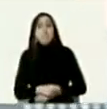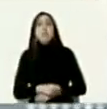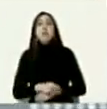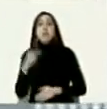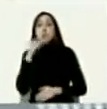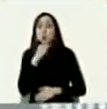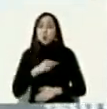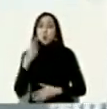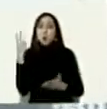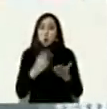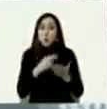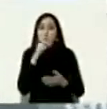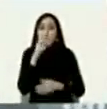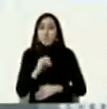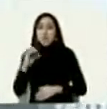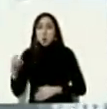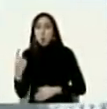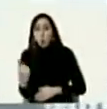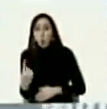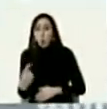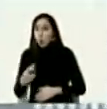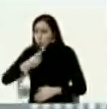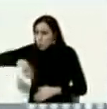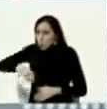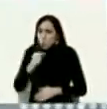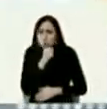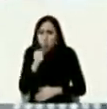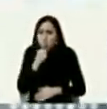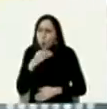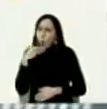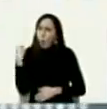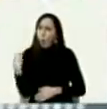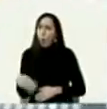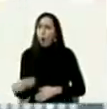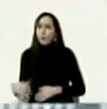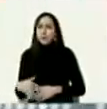2001 muchos de ustedes estaban jovencitos